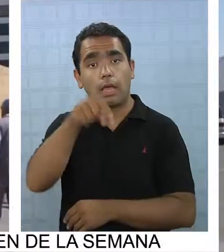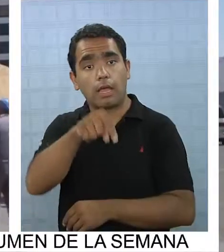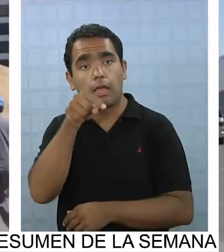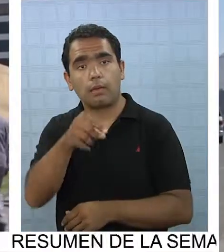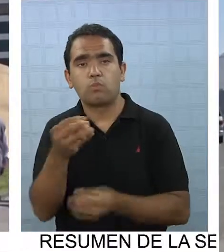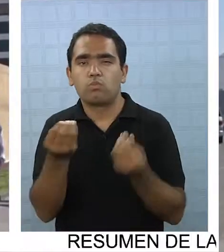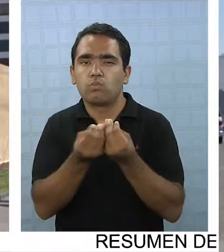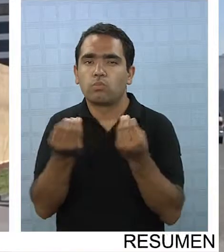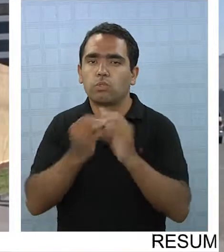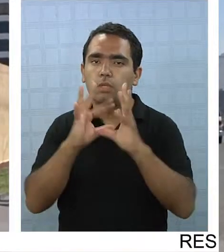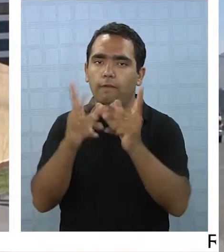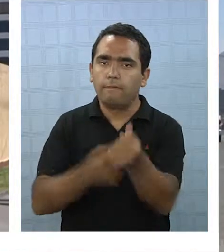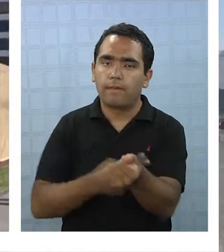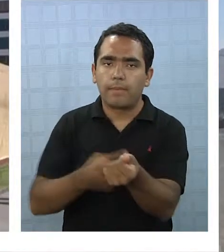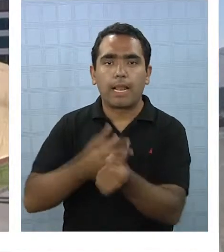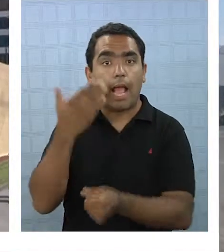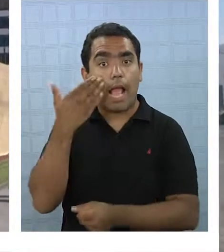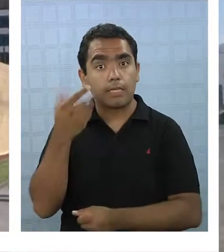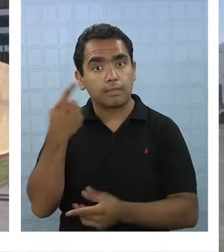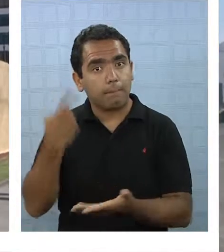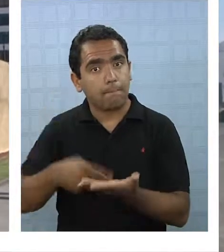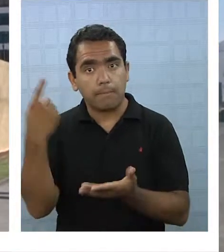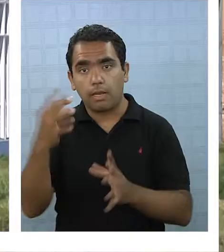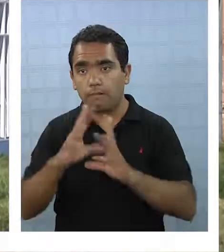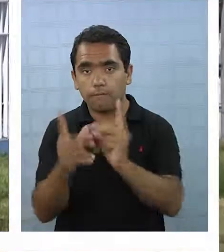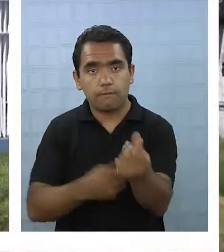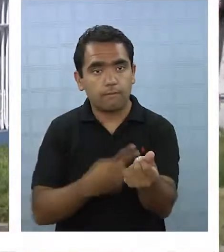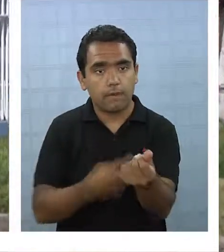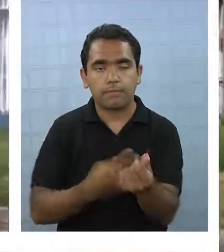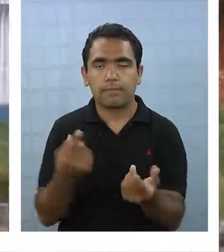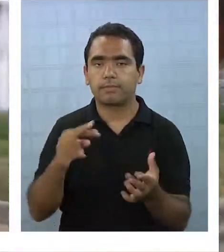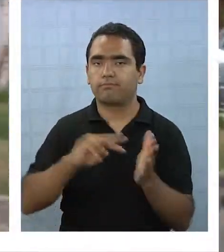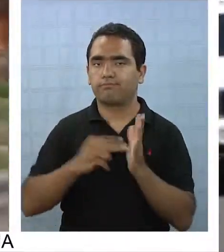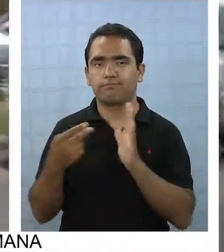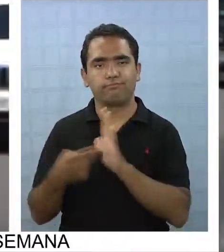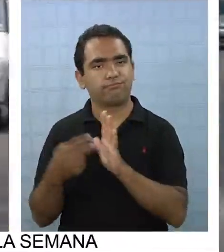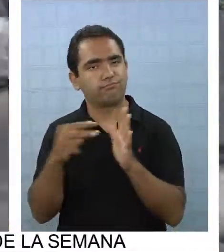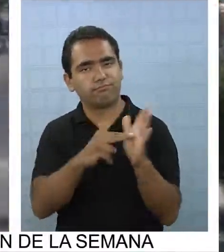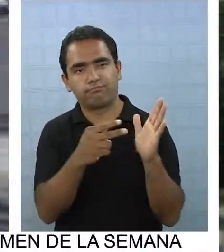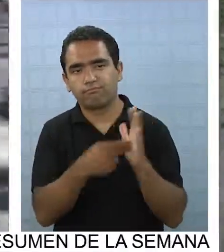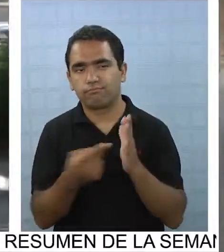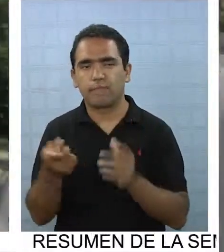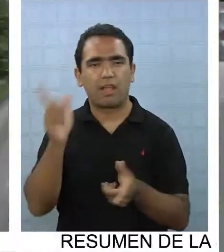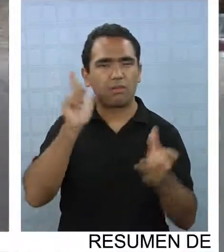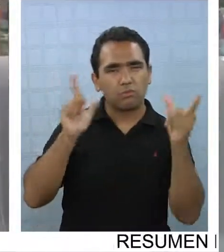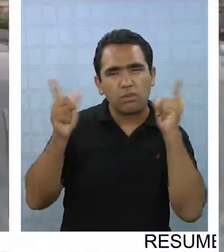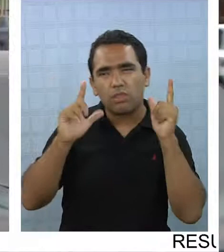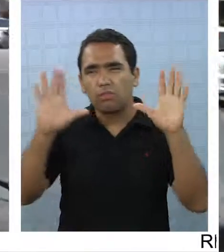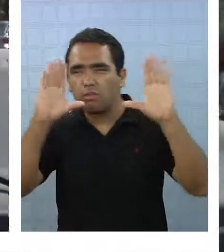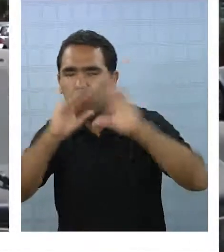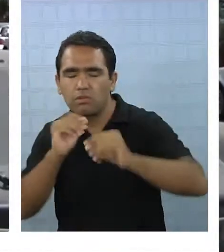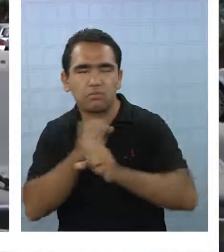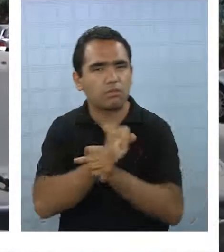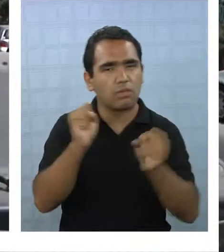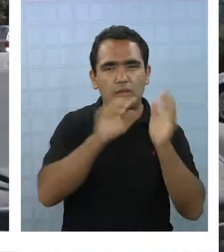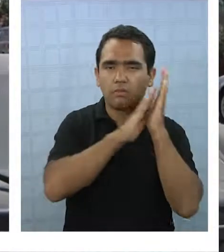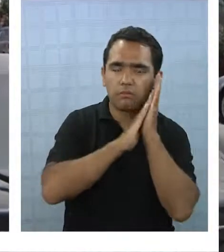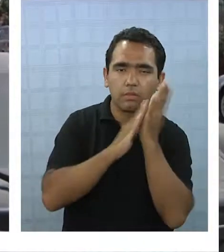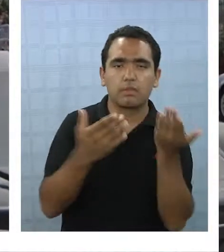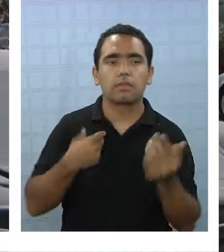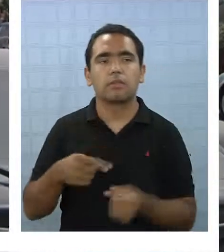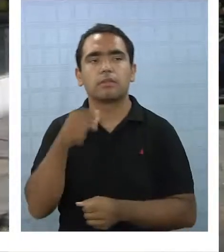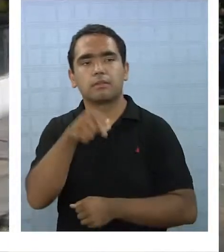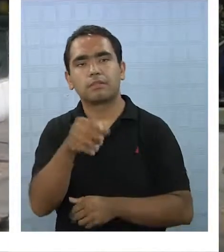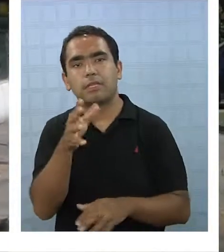mil las familias que están siendo afectadas por los problemas que generan estos locales comerciales, que no cumplen con las normativas al no